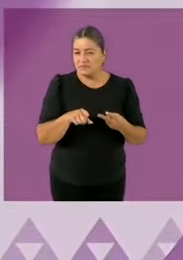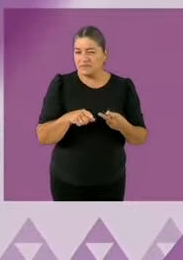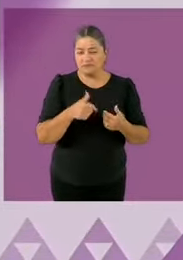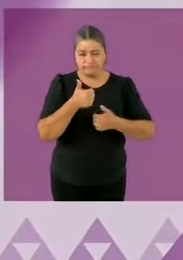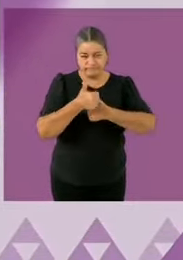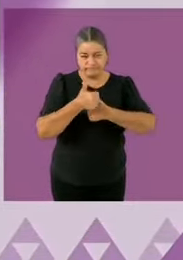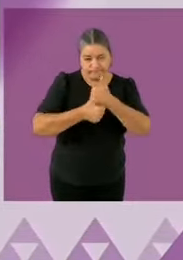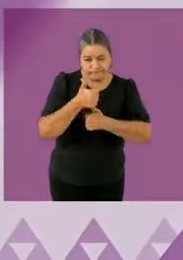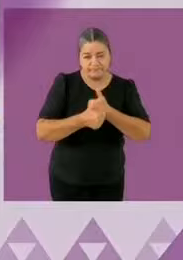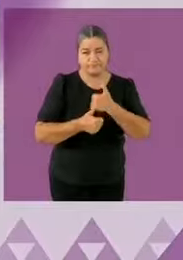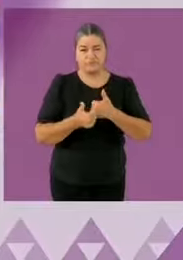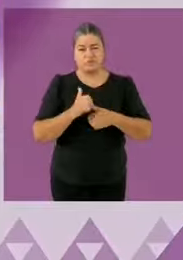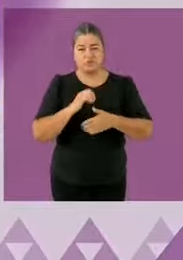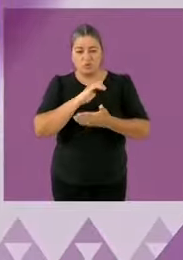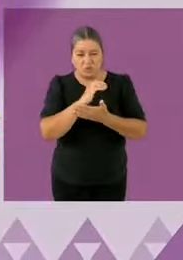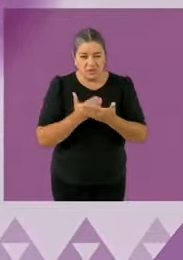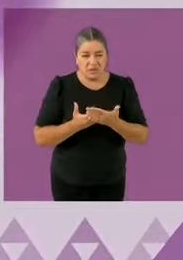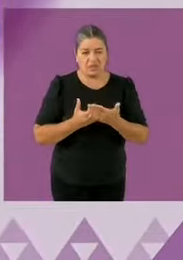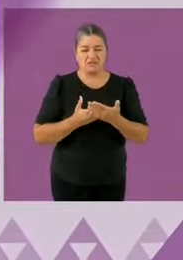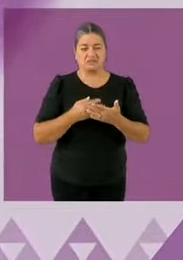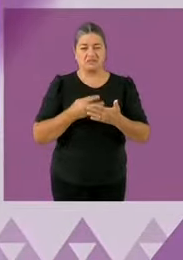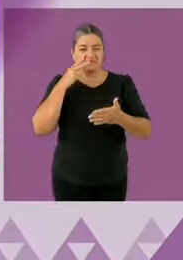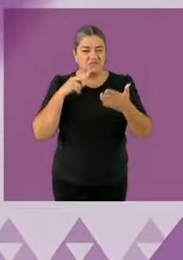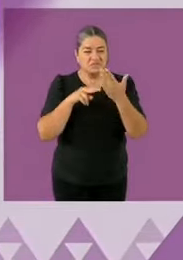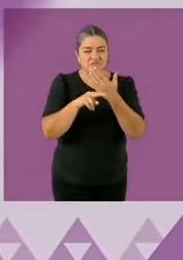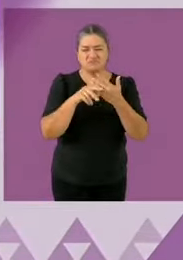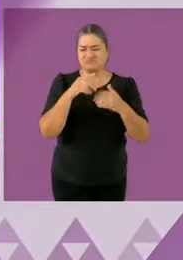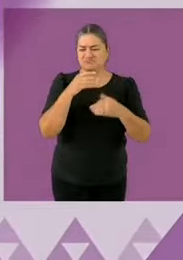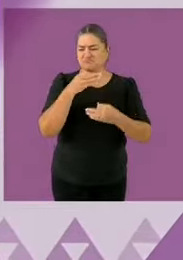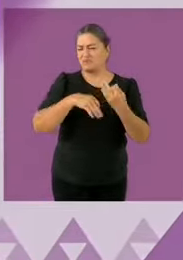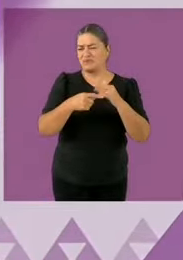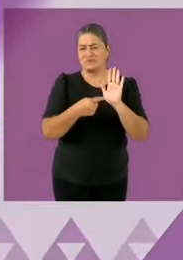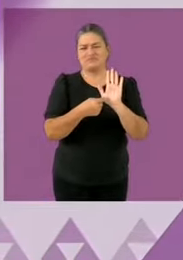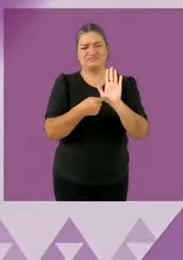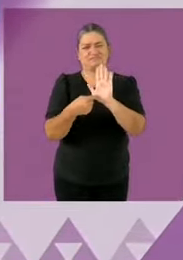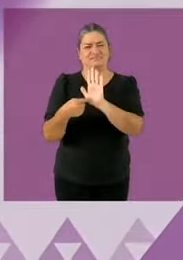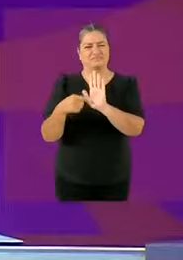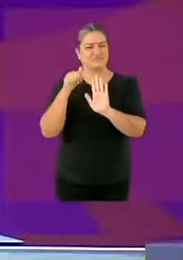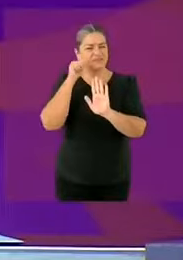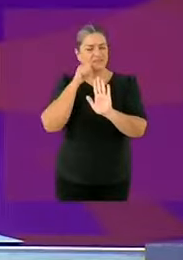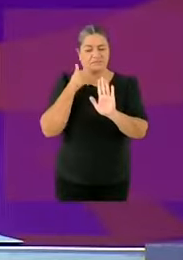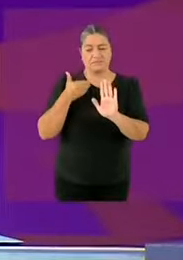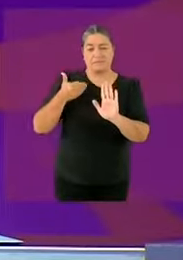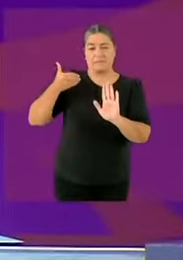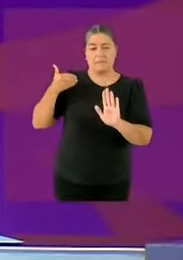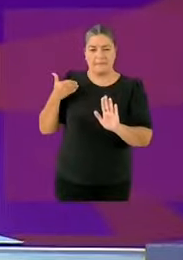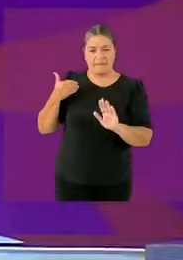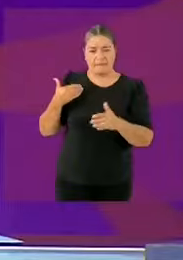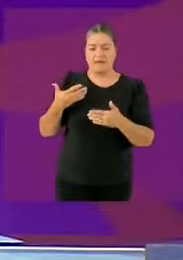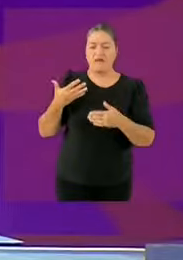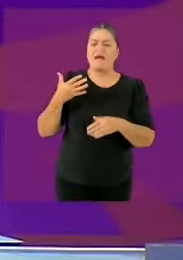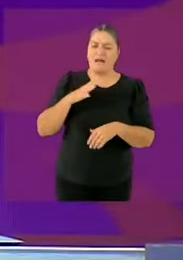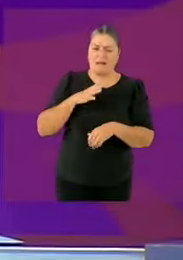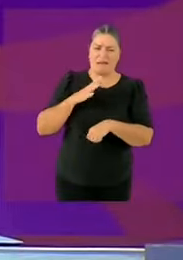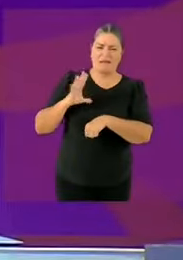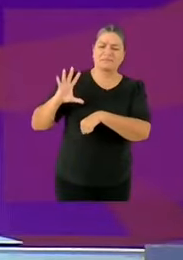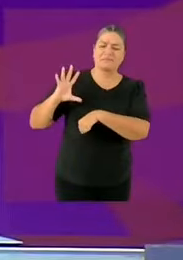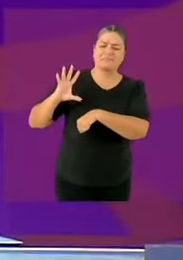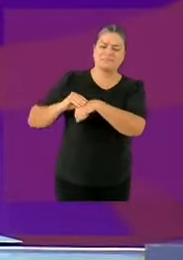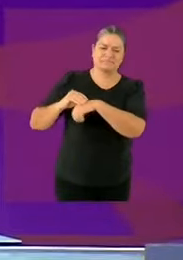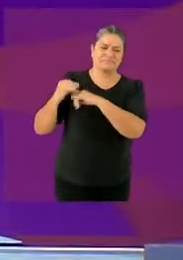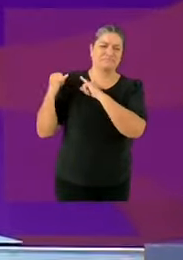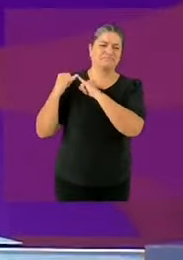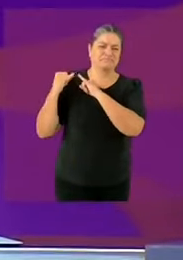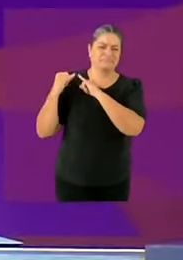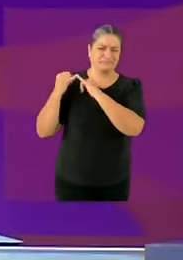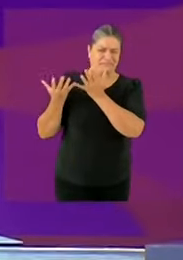sociales. Premio a la innovación a la excelencia por la Asociación de Comercio y Contratación Mundial. Premio a la convocatoria para la innovación de la